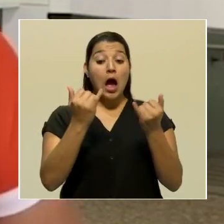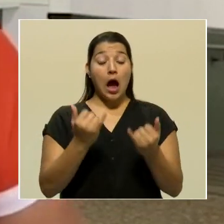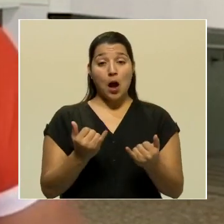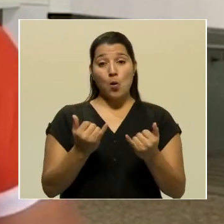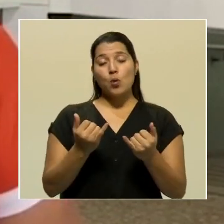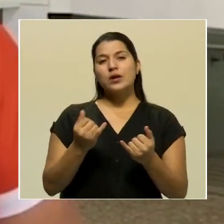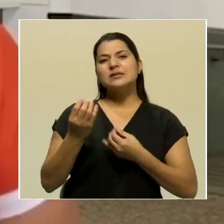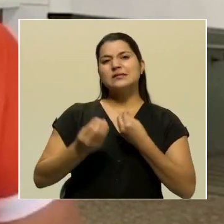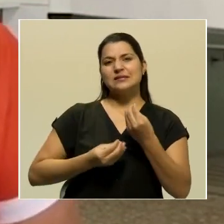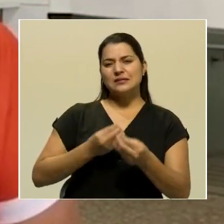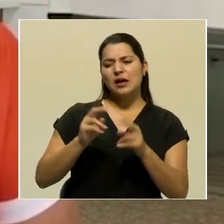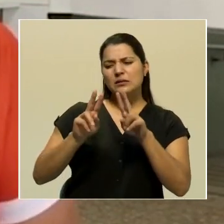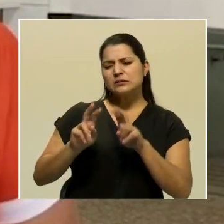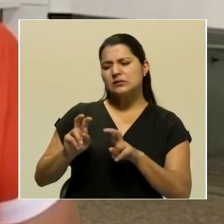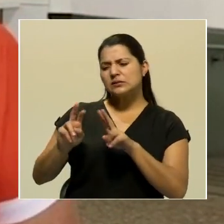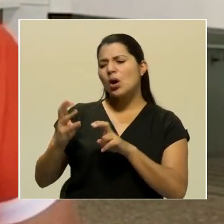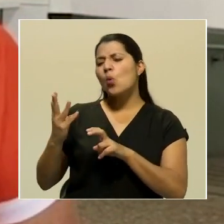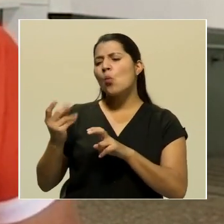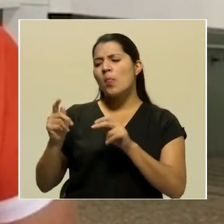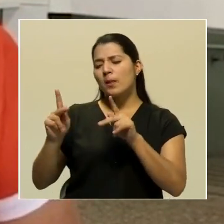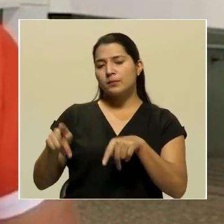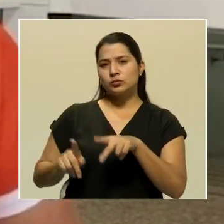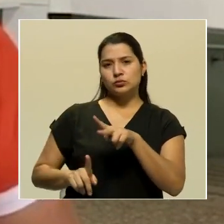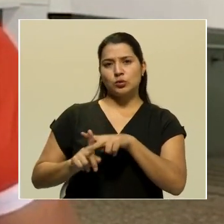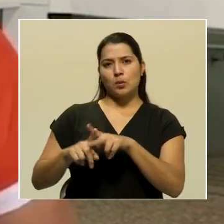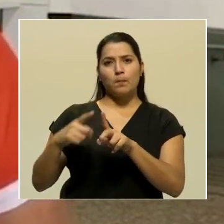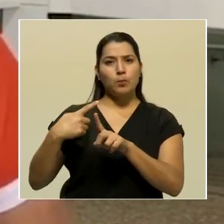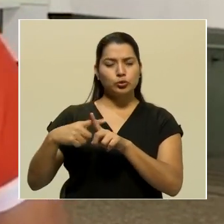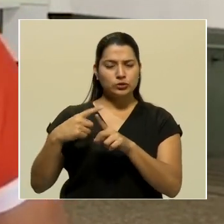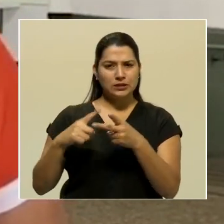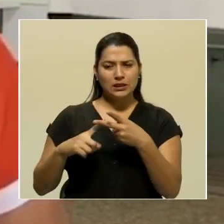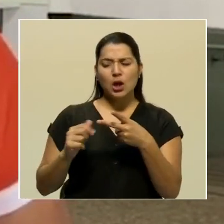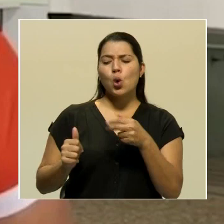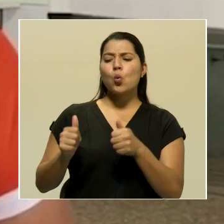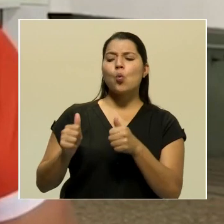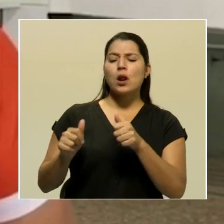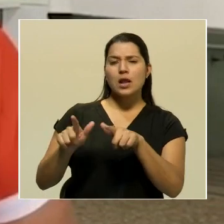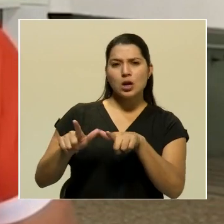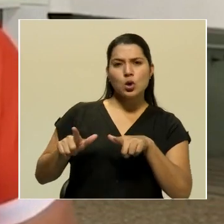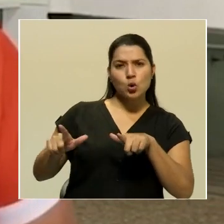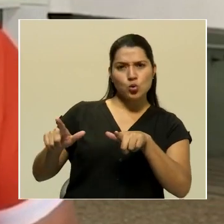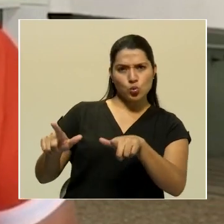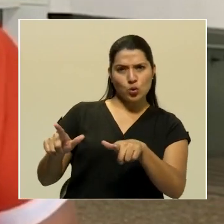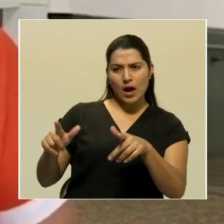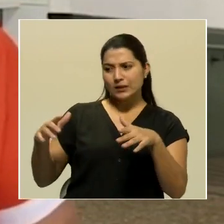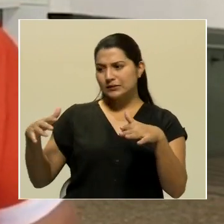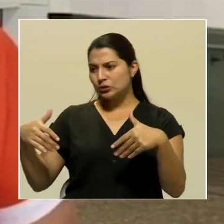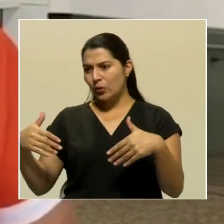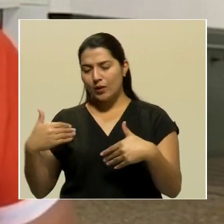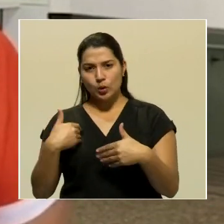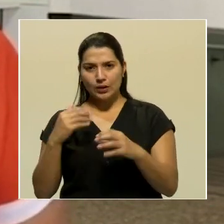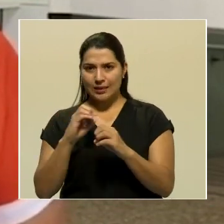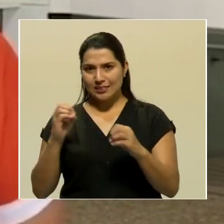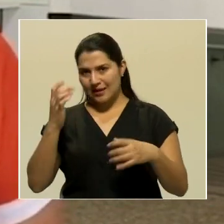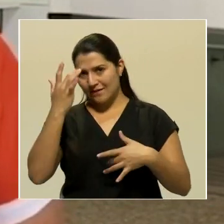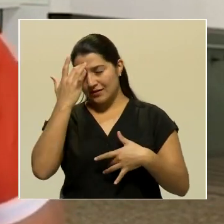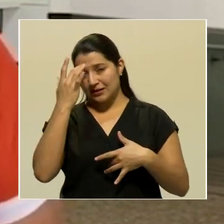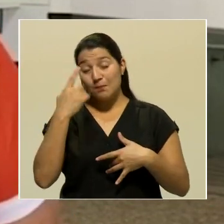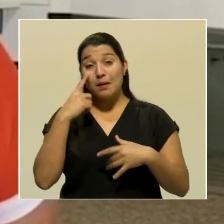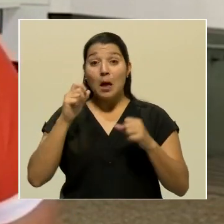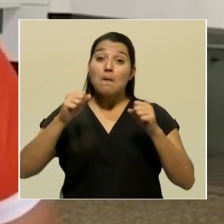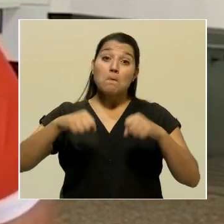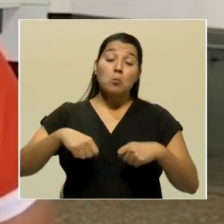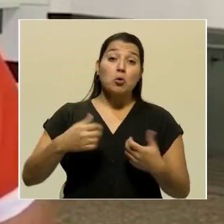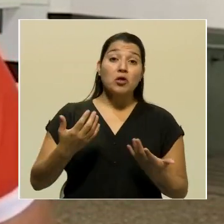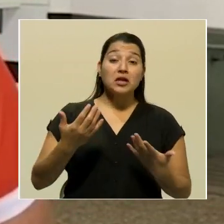cuántos casos vamos a tener, qué zonas se mantienen aún sin casos, pues para poder determinar